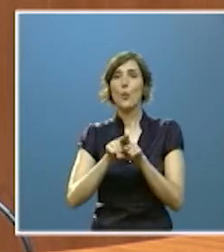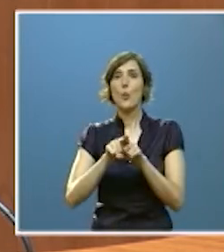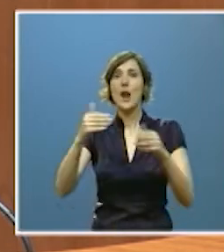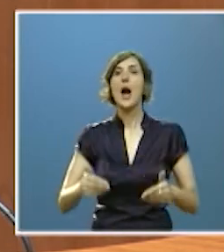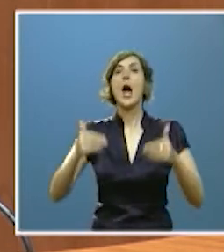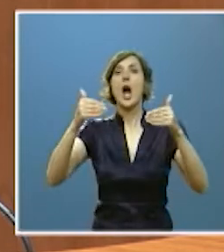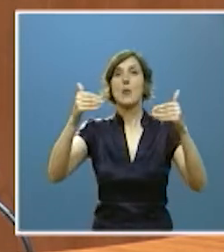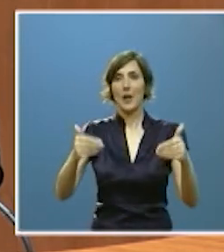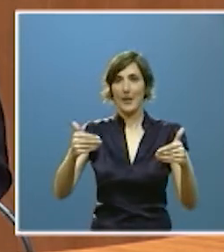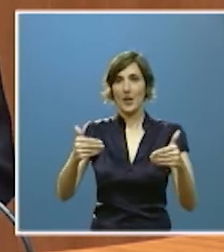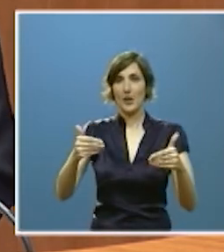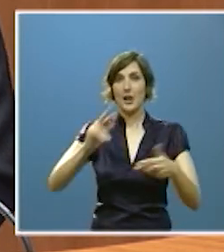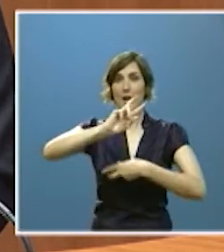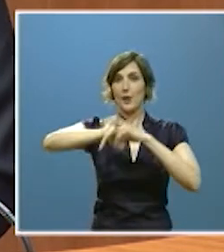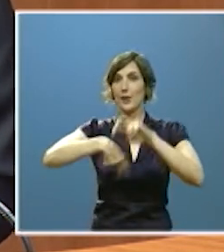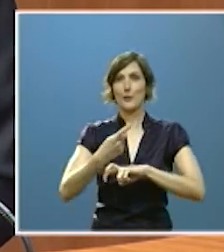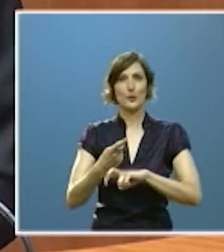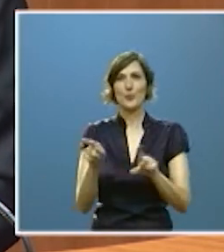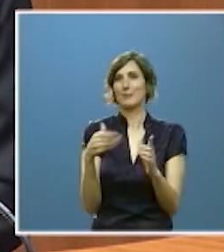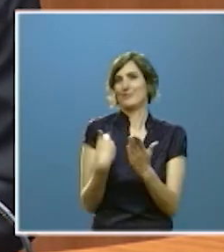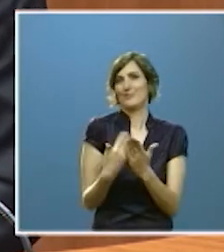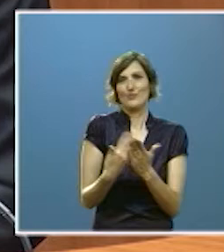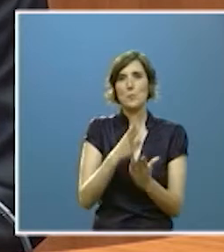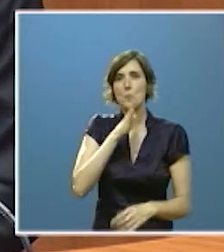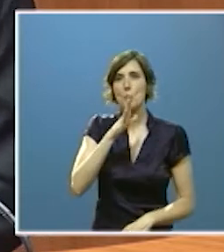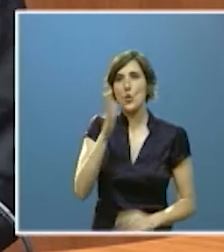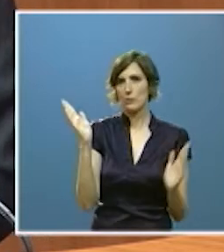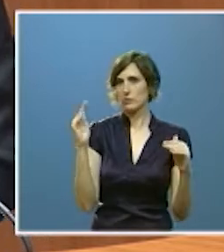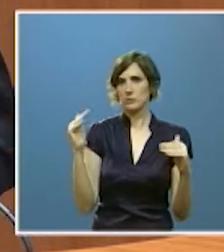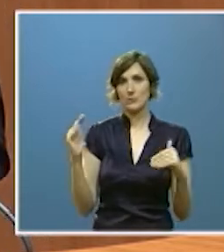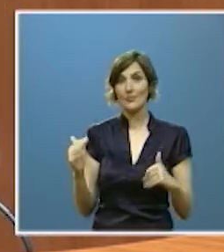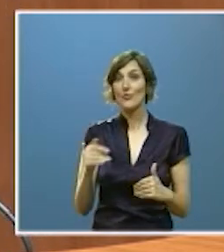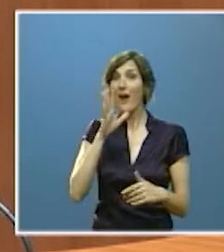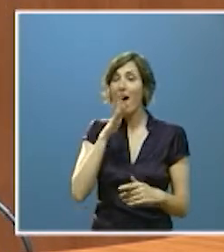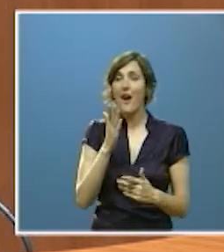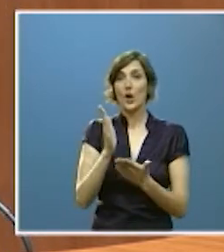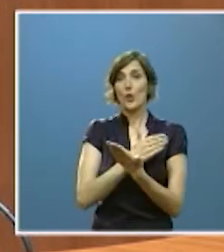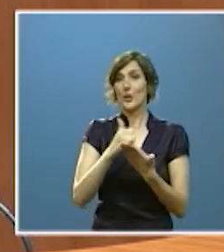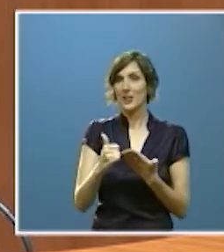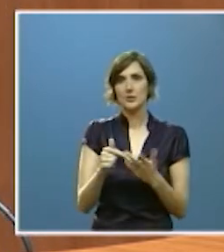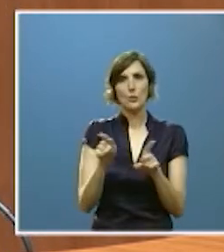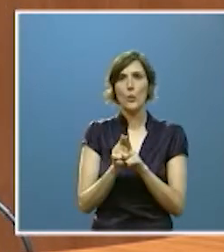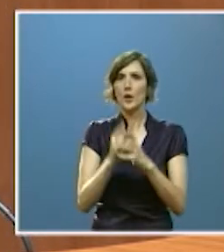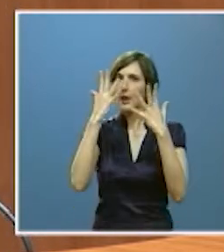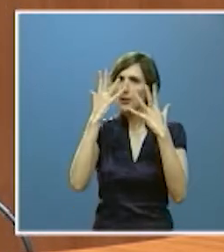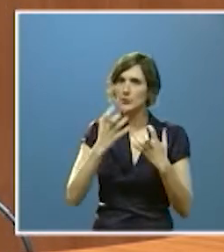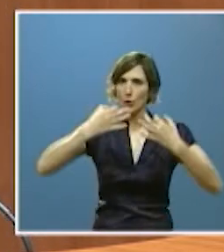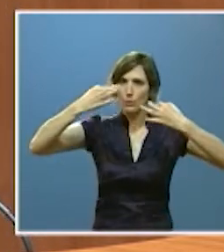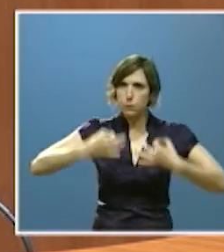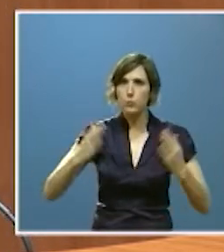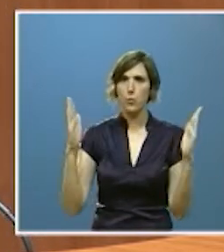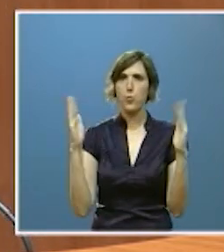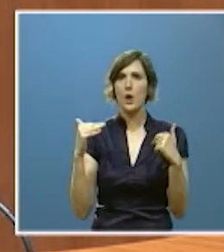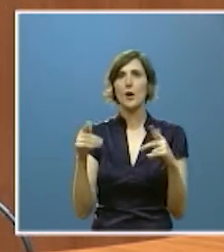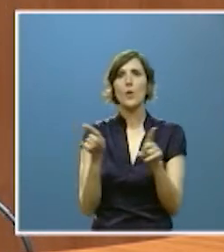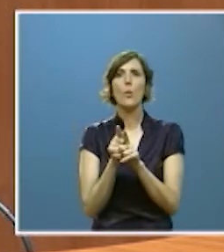justificable que anunciarlo antes de escuchar las comunidades no es serio que sustituirla por algunos